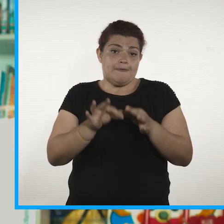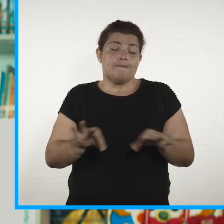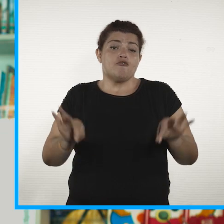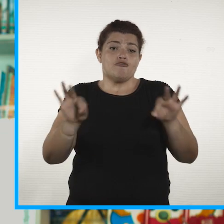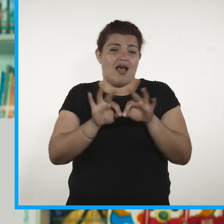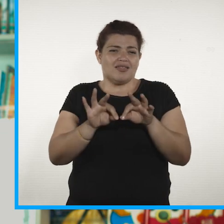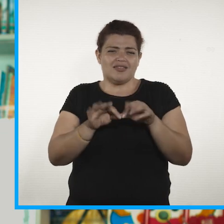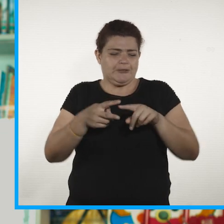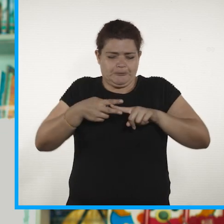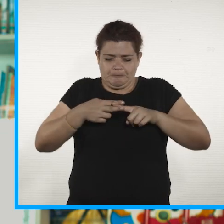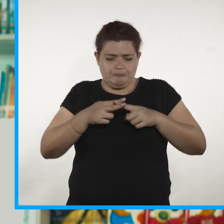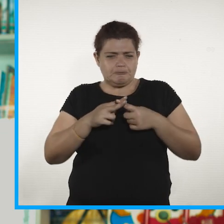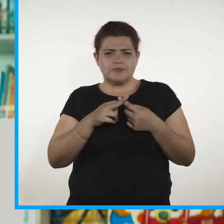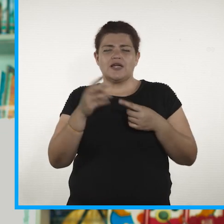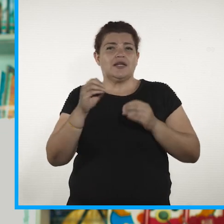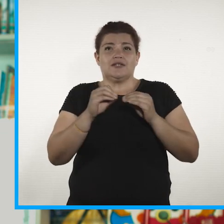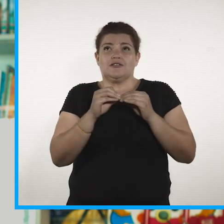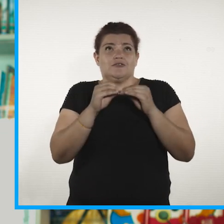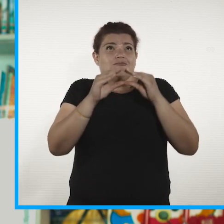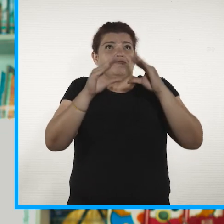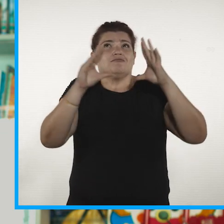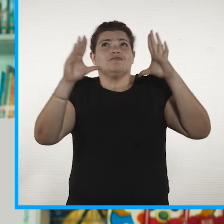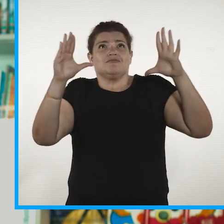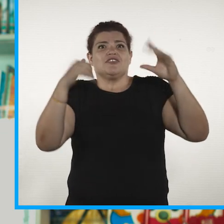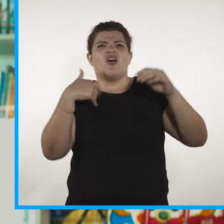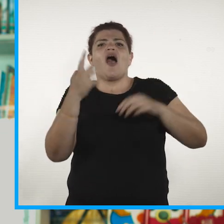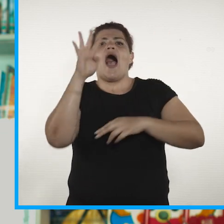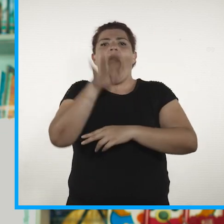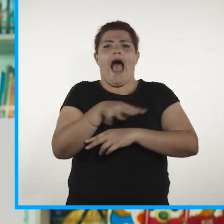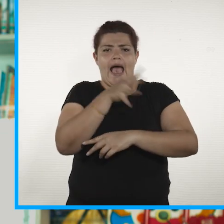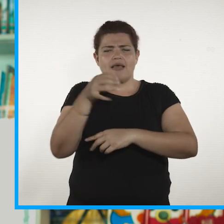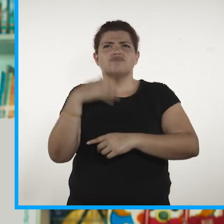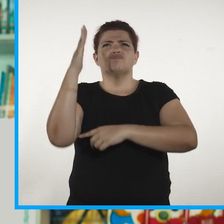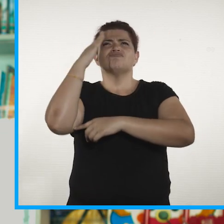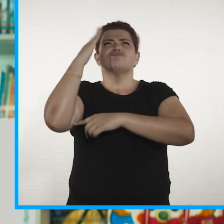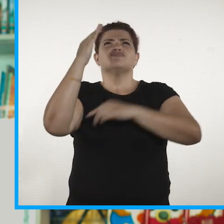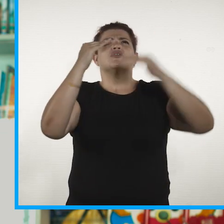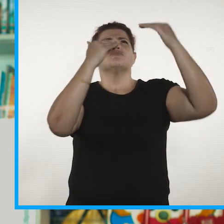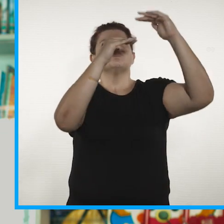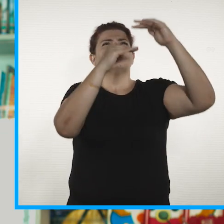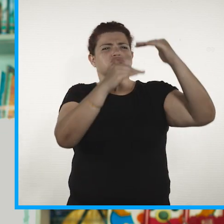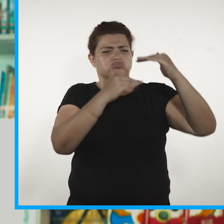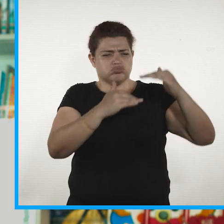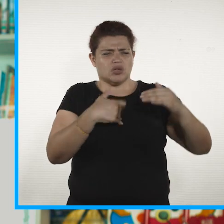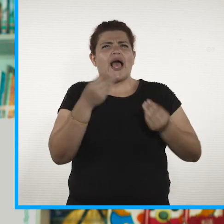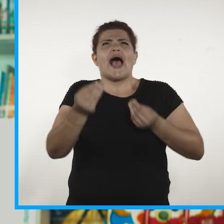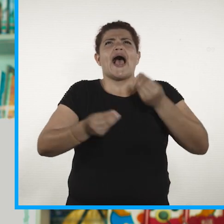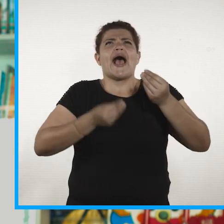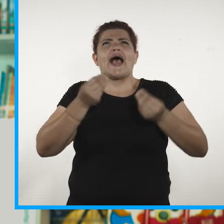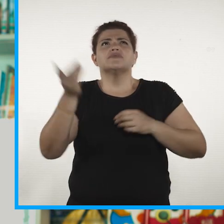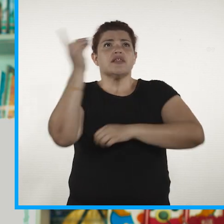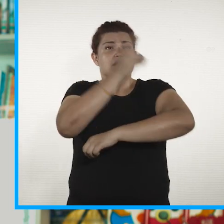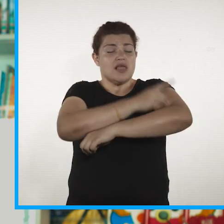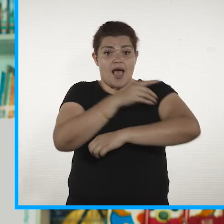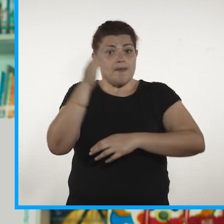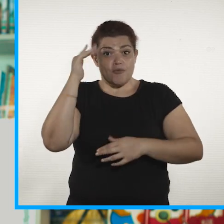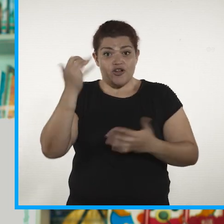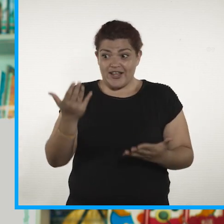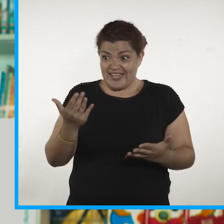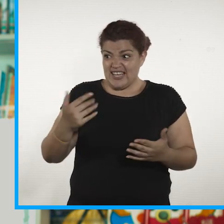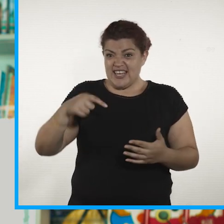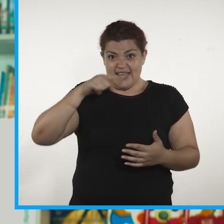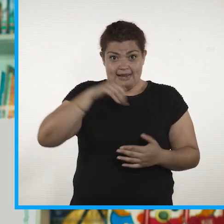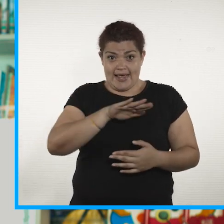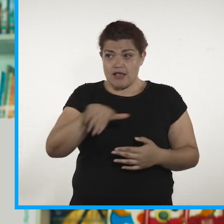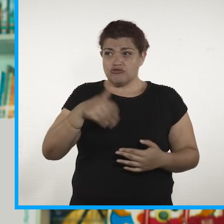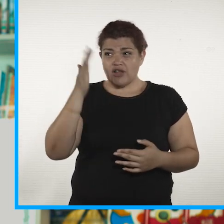tengamos desde el inicio del día una agenda, un saber qué vamos a hacer en el día porque esto lo que